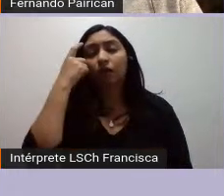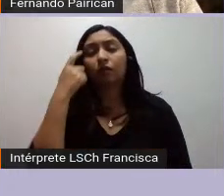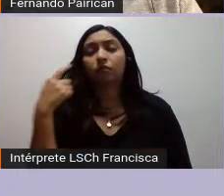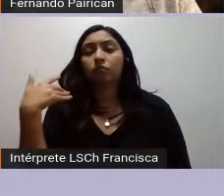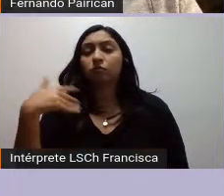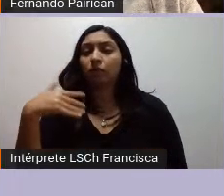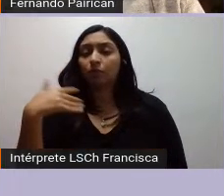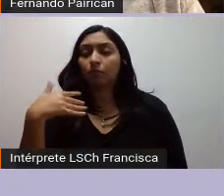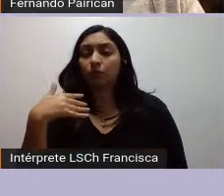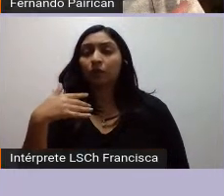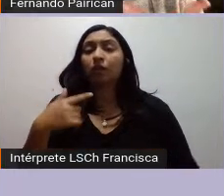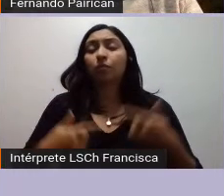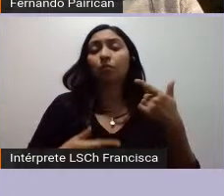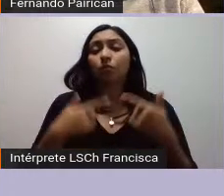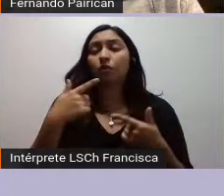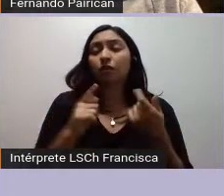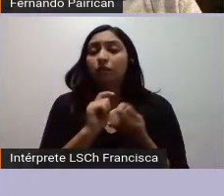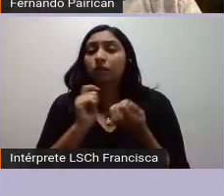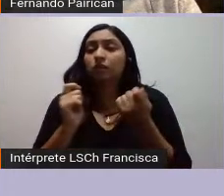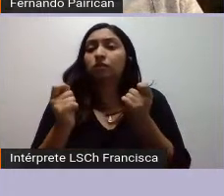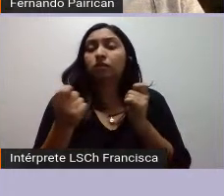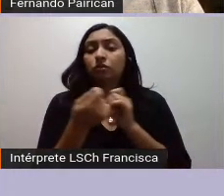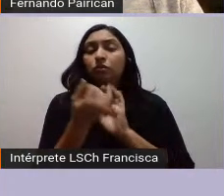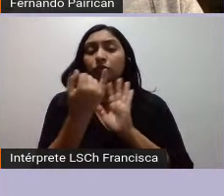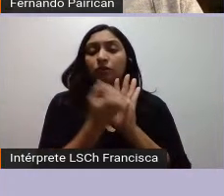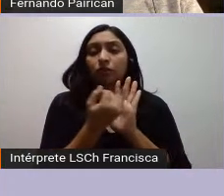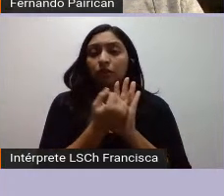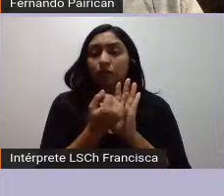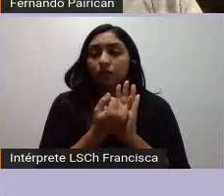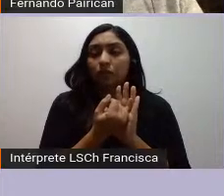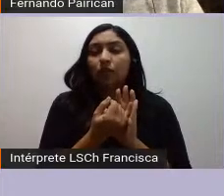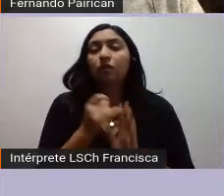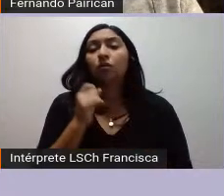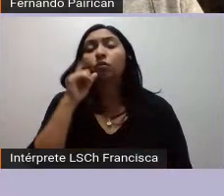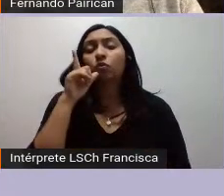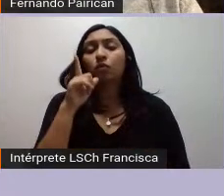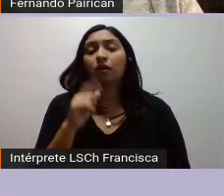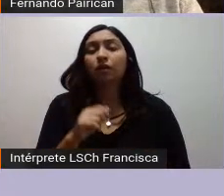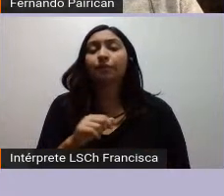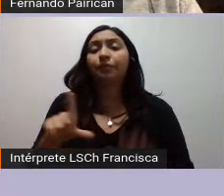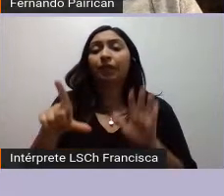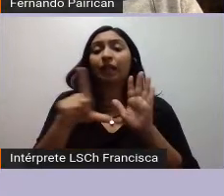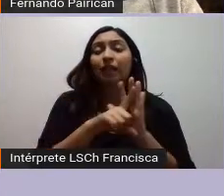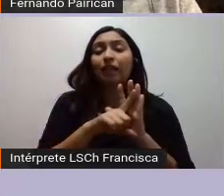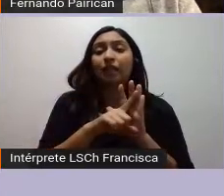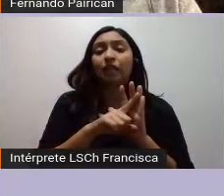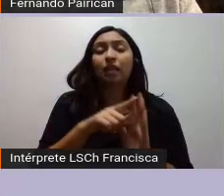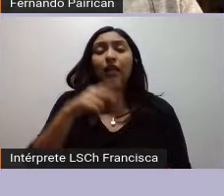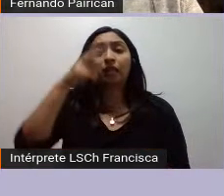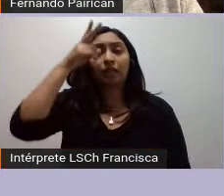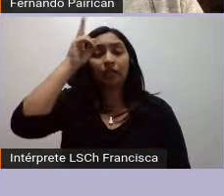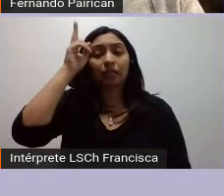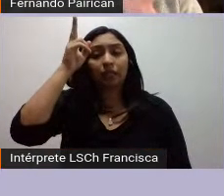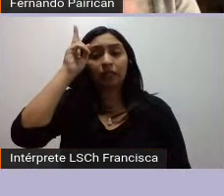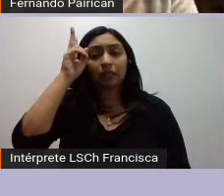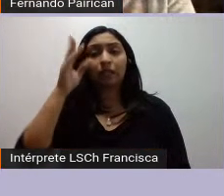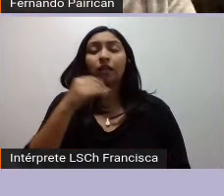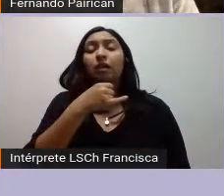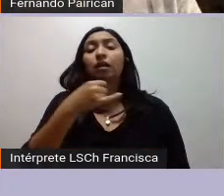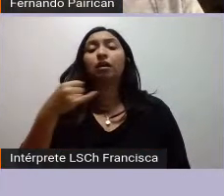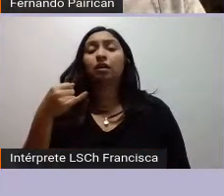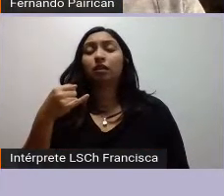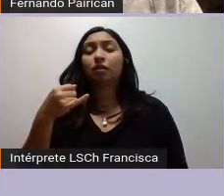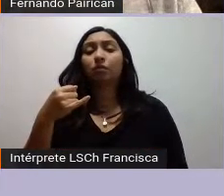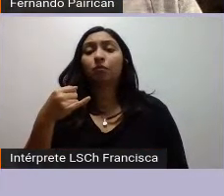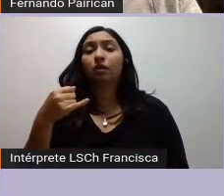politización de la identidad, o por lo menos autoafirmar la identidad, que es la ley indígena y su constitución posterior en la corporación, en